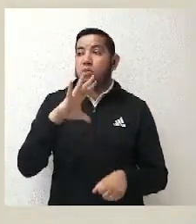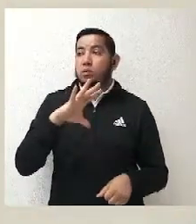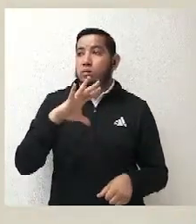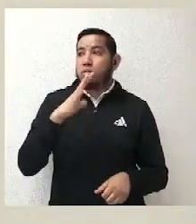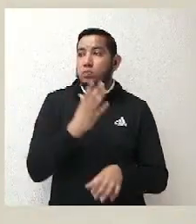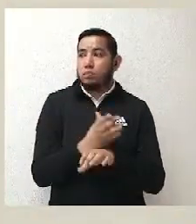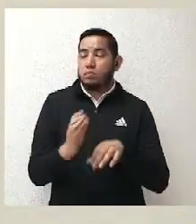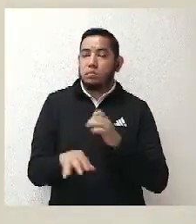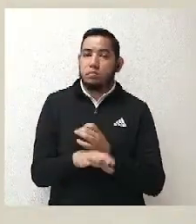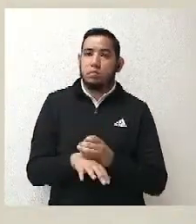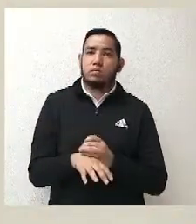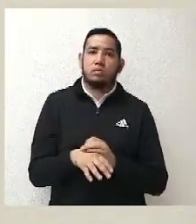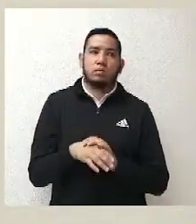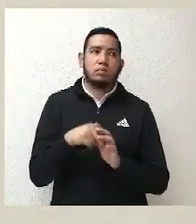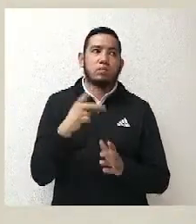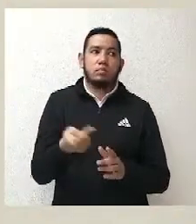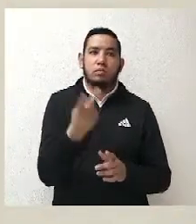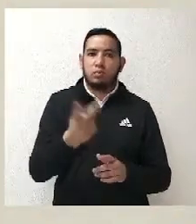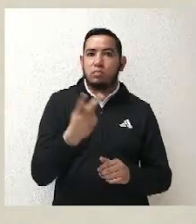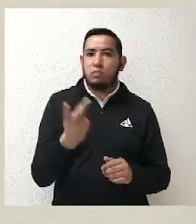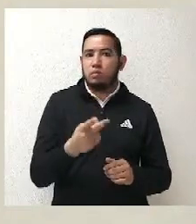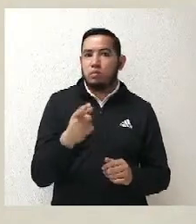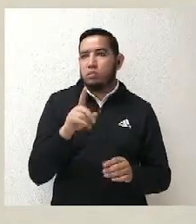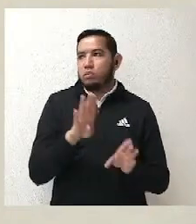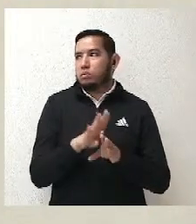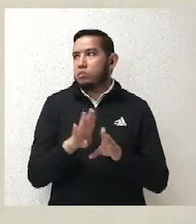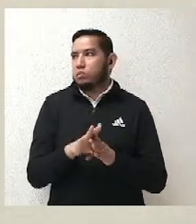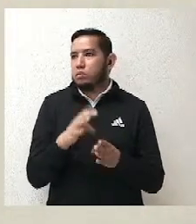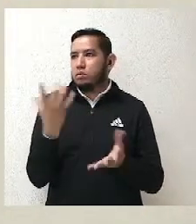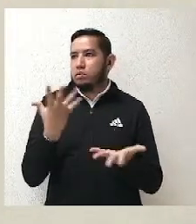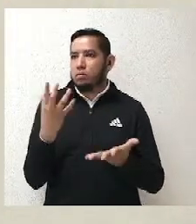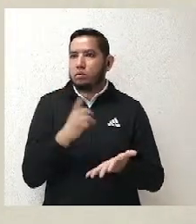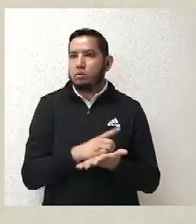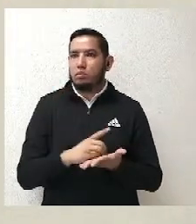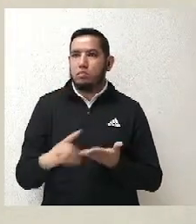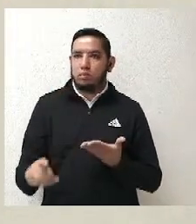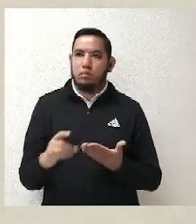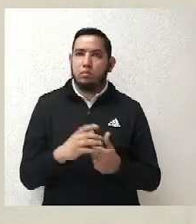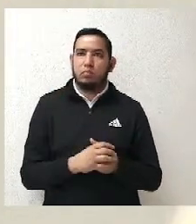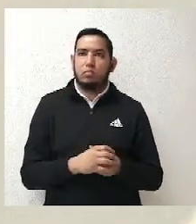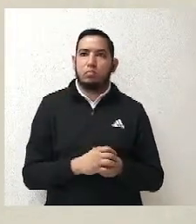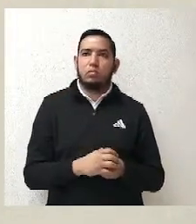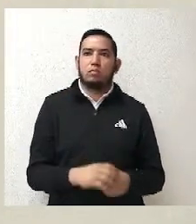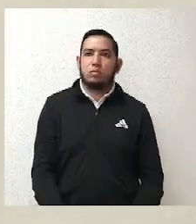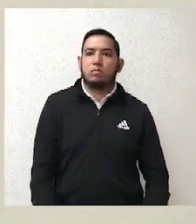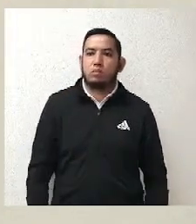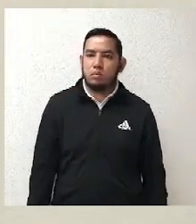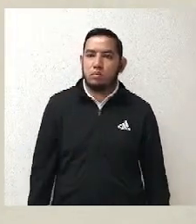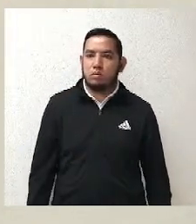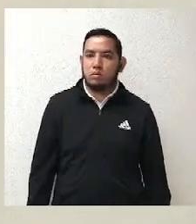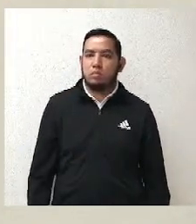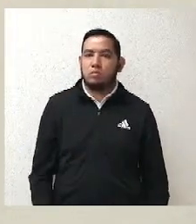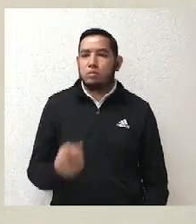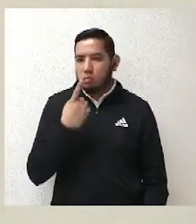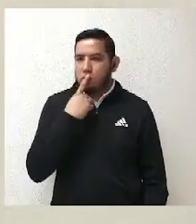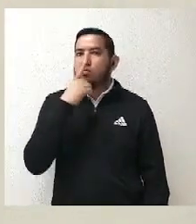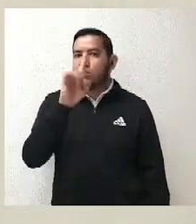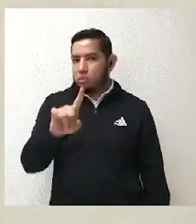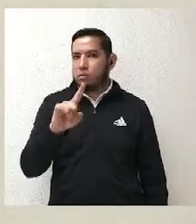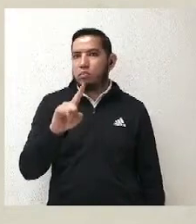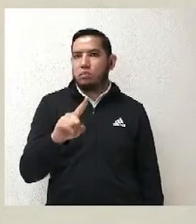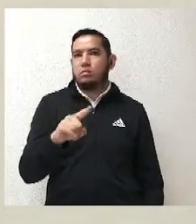Nos permite a nosotros preguntar, lo cual es bueno porque hay veces que hay puntos de la demanda y del